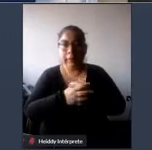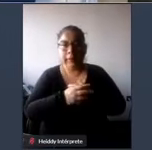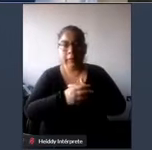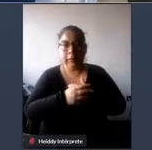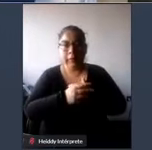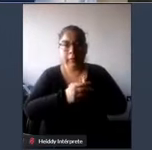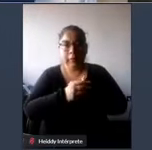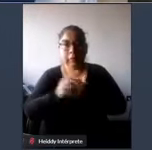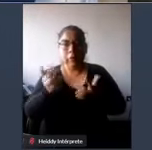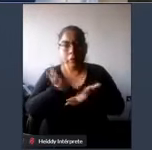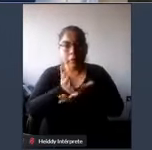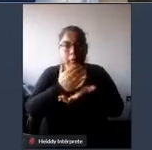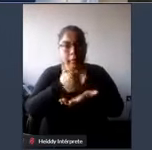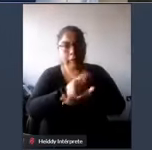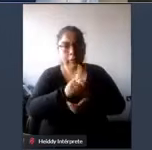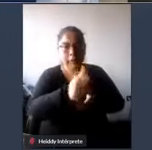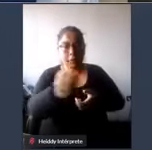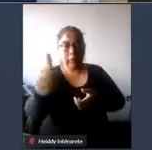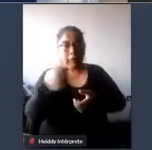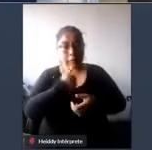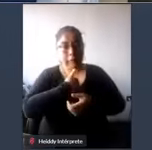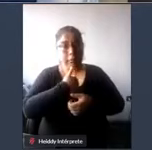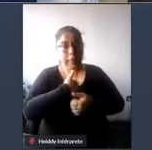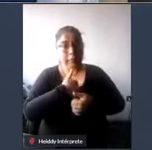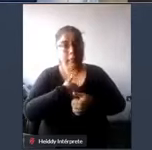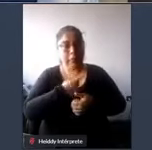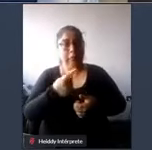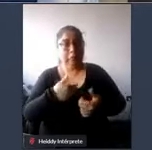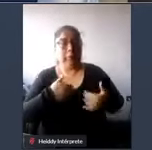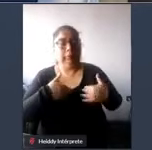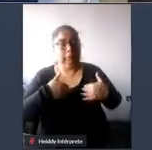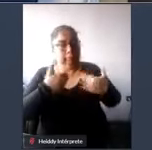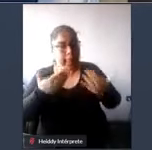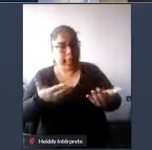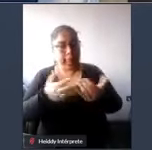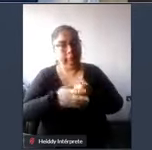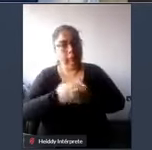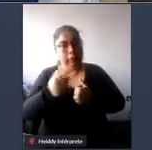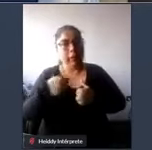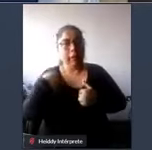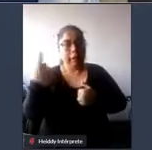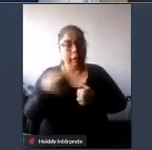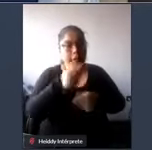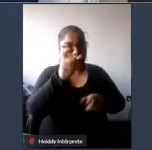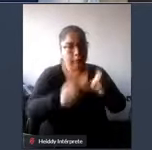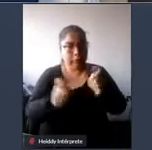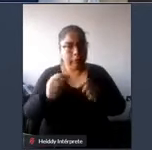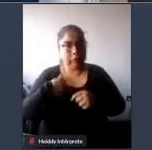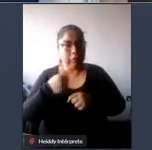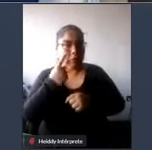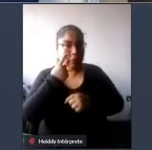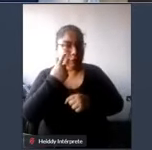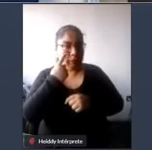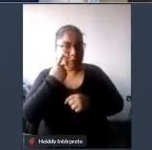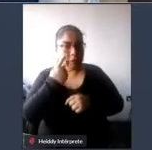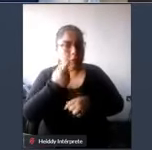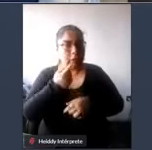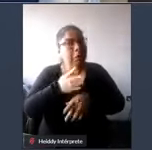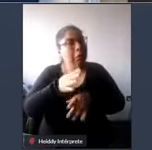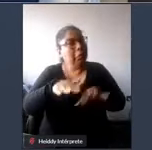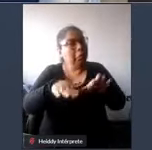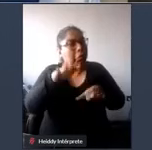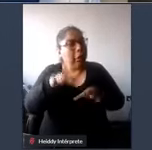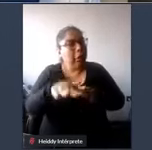compartirles a ellos que para mí es un honor estar con gente a quien conozco de alguna manera